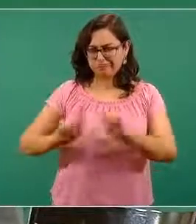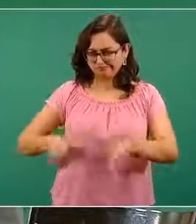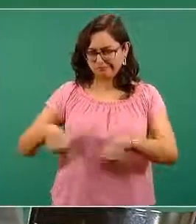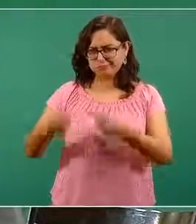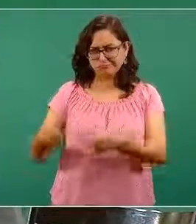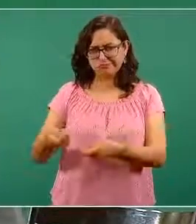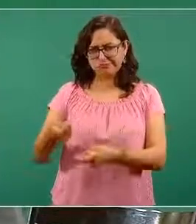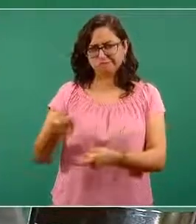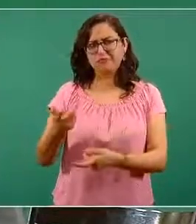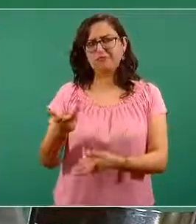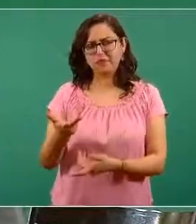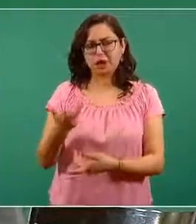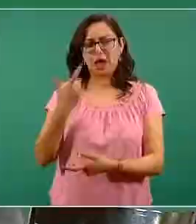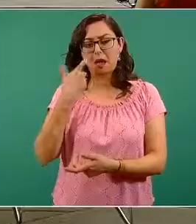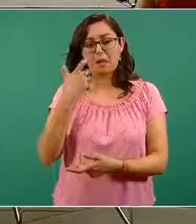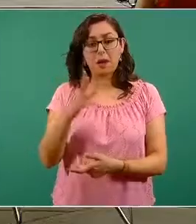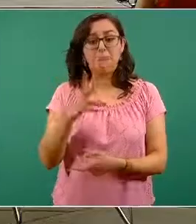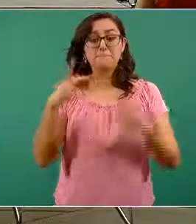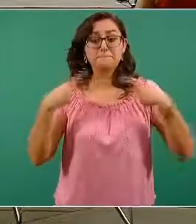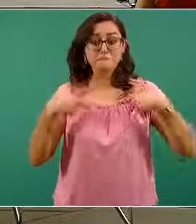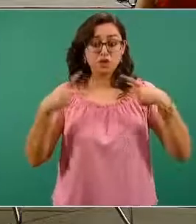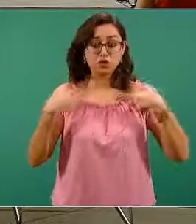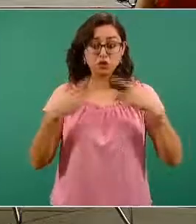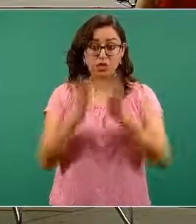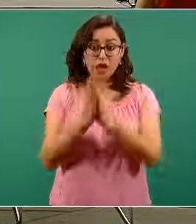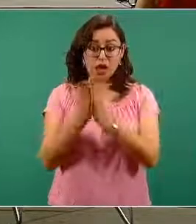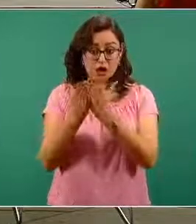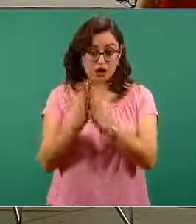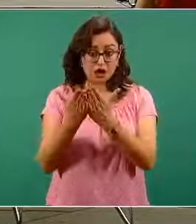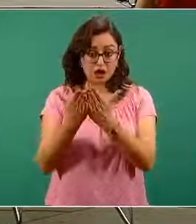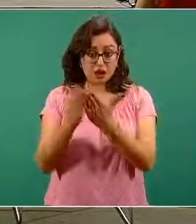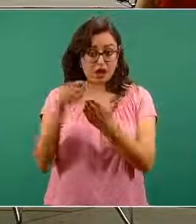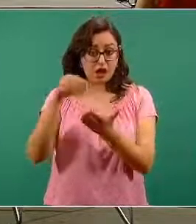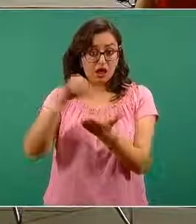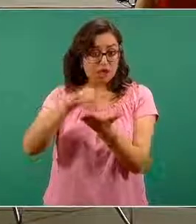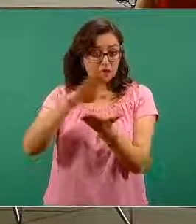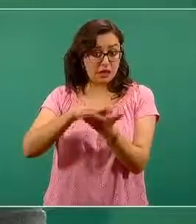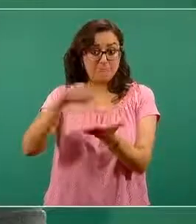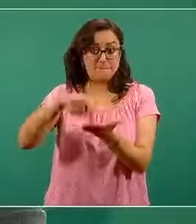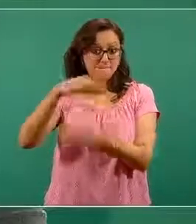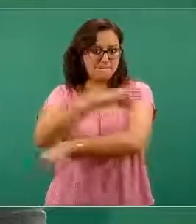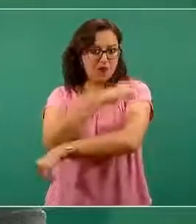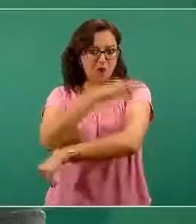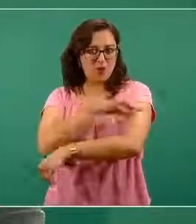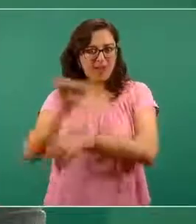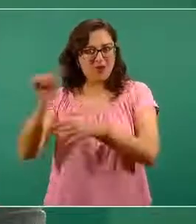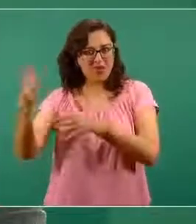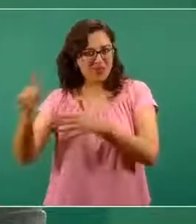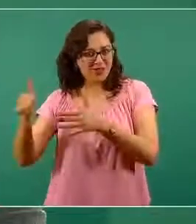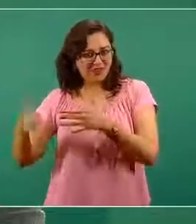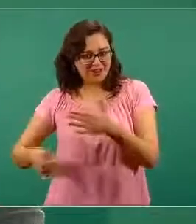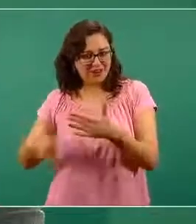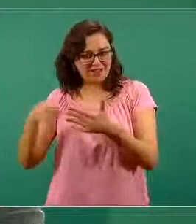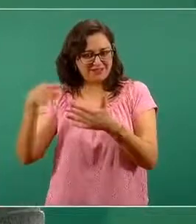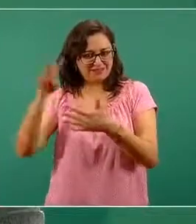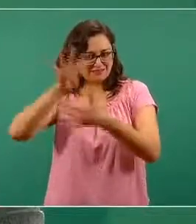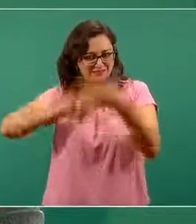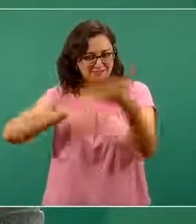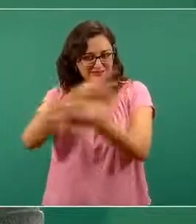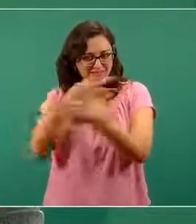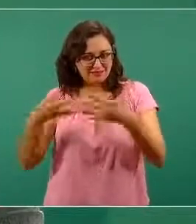Si la gente lleva su cartilla nacional de salud, se le puede registrar ahí la dosis que se está